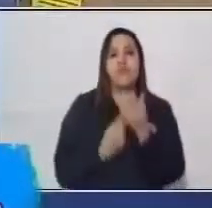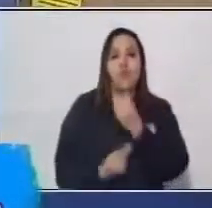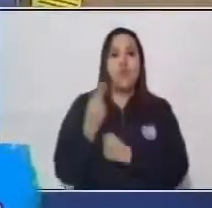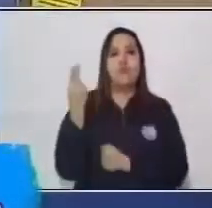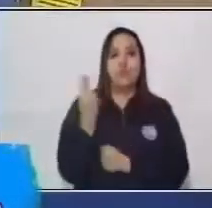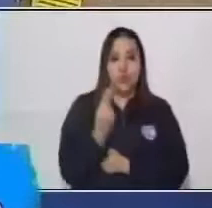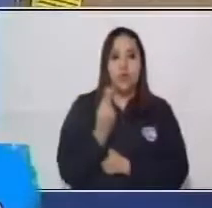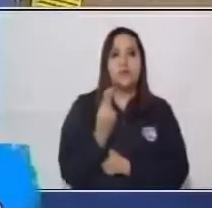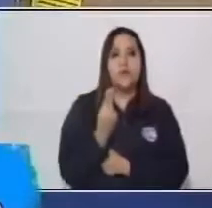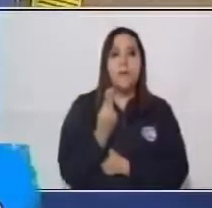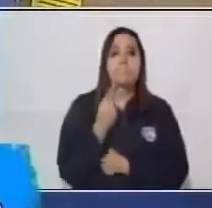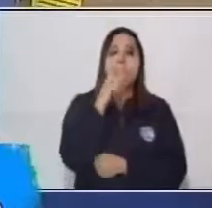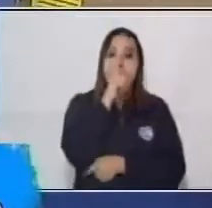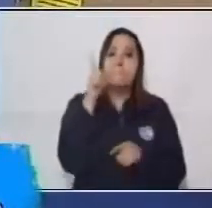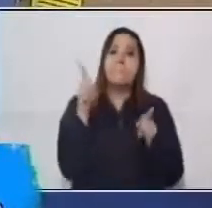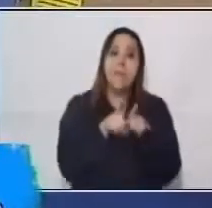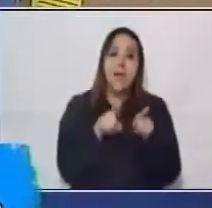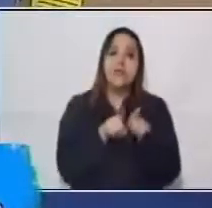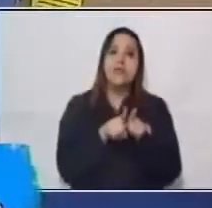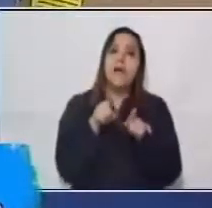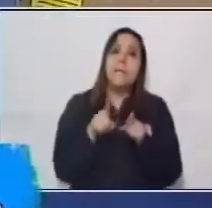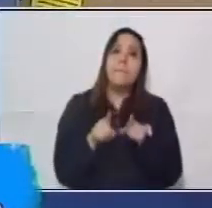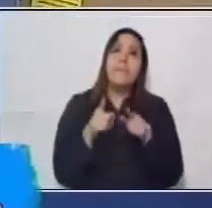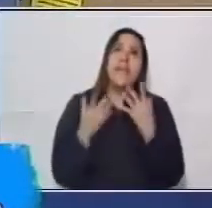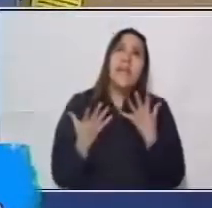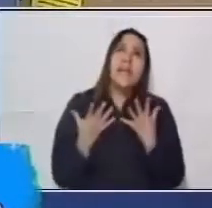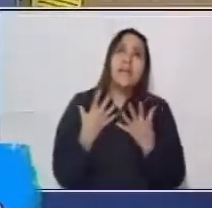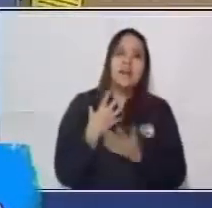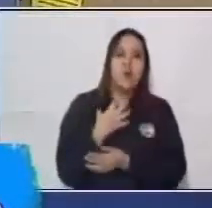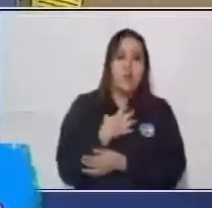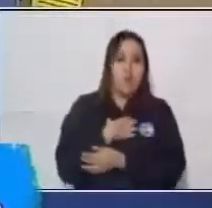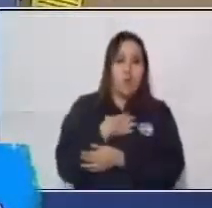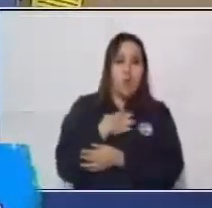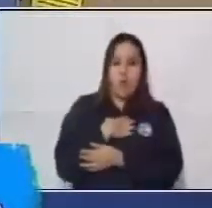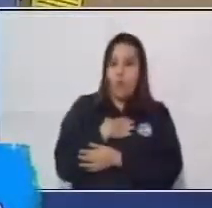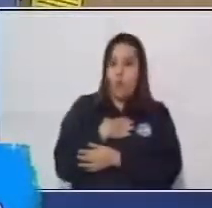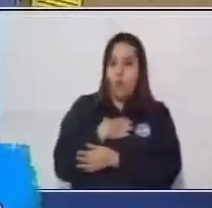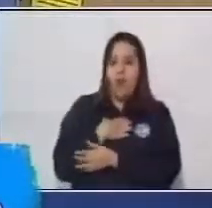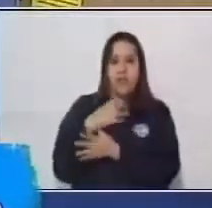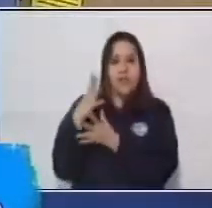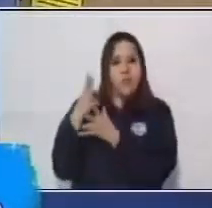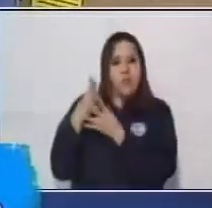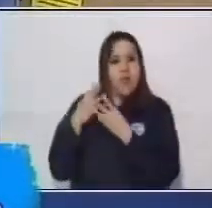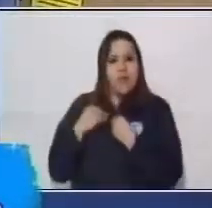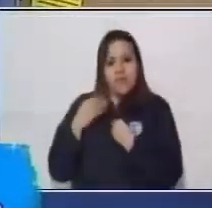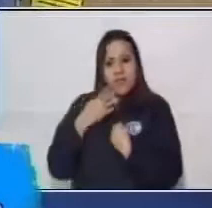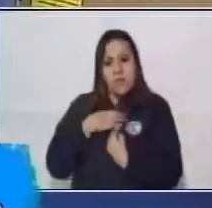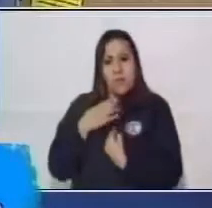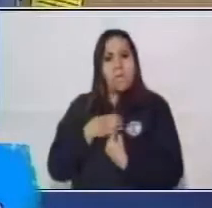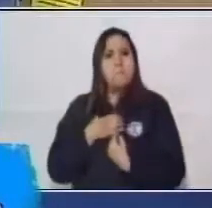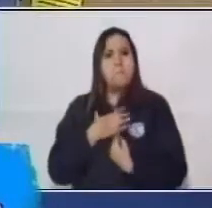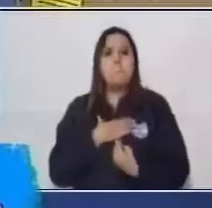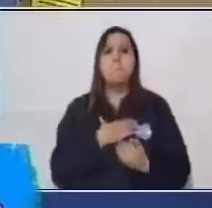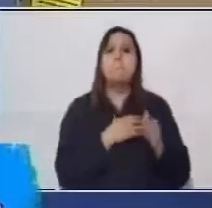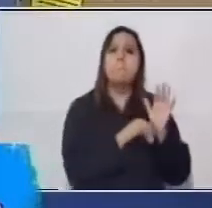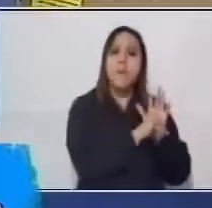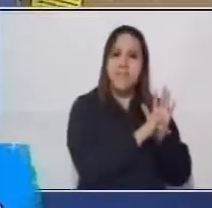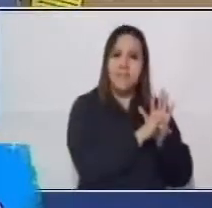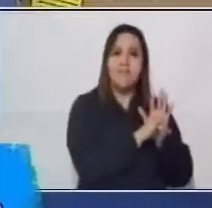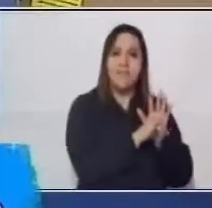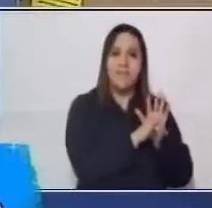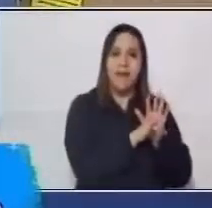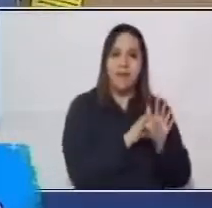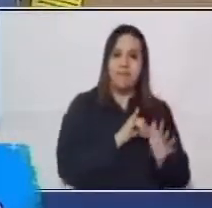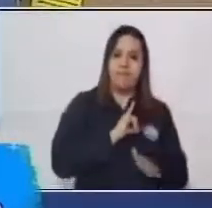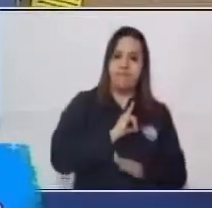también iban adquiriendo su propio, su propia identidad, ¿verdad? Es decir,